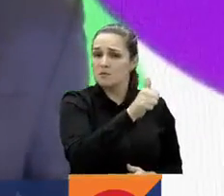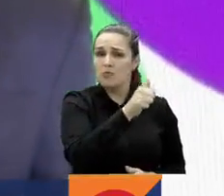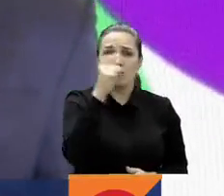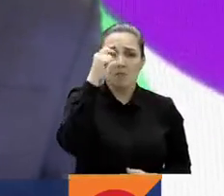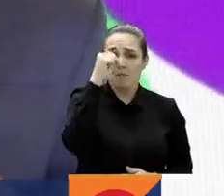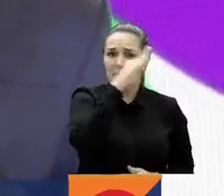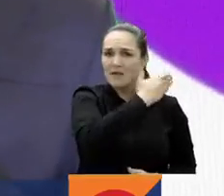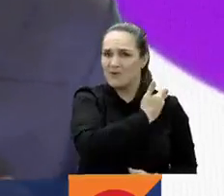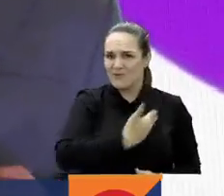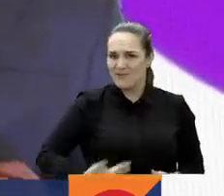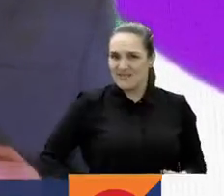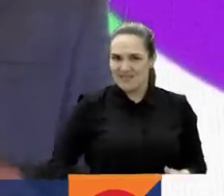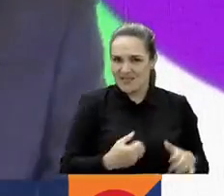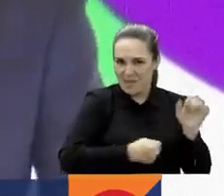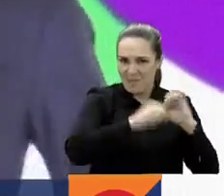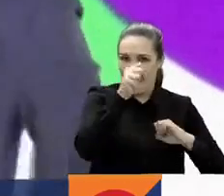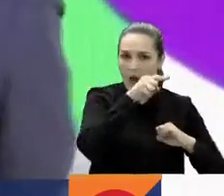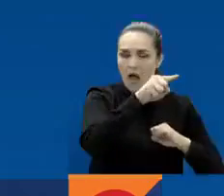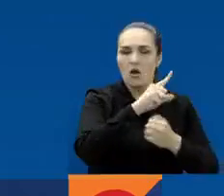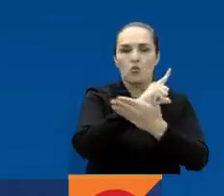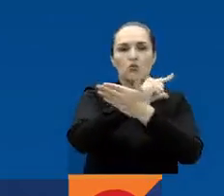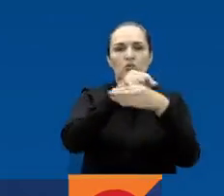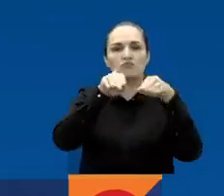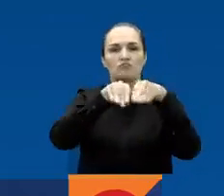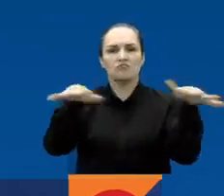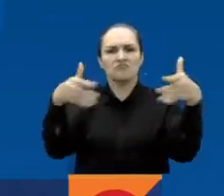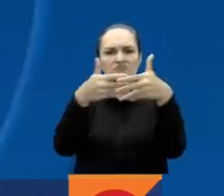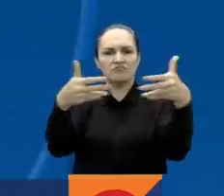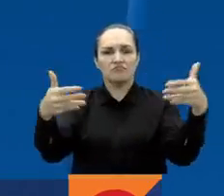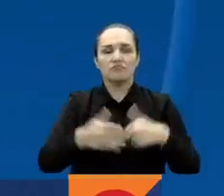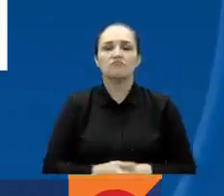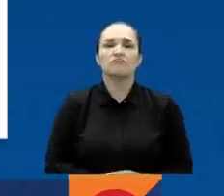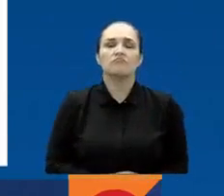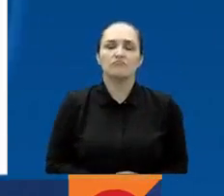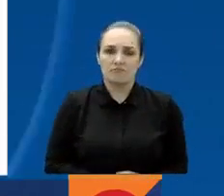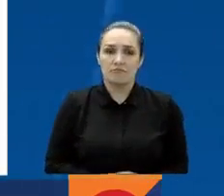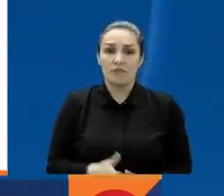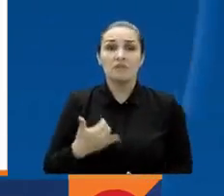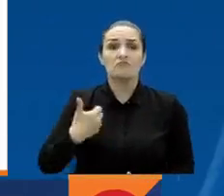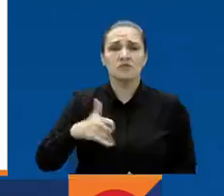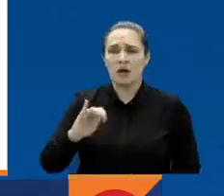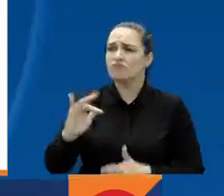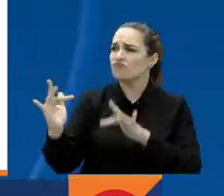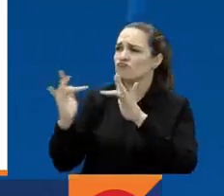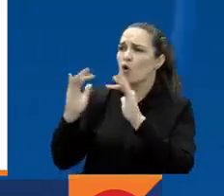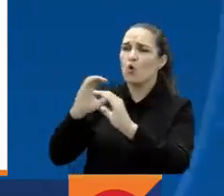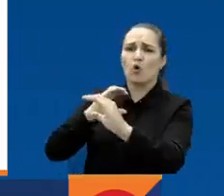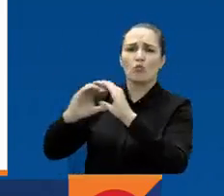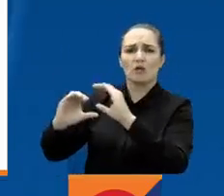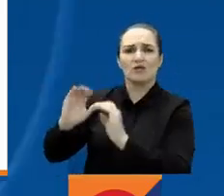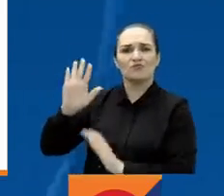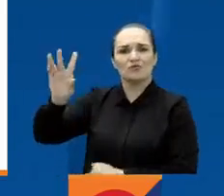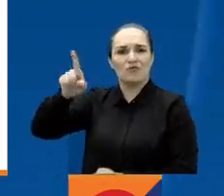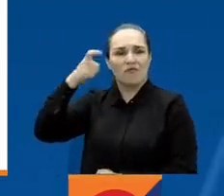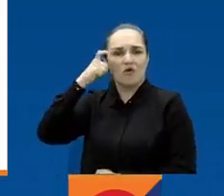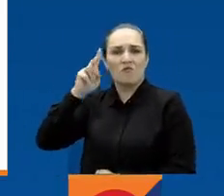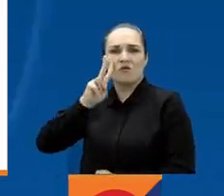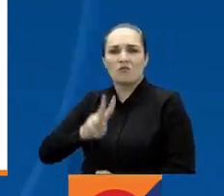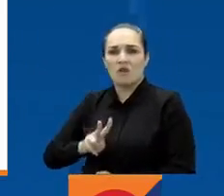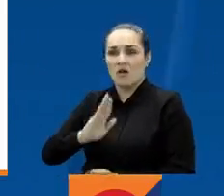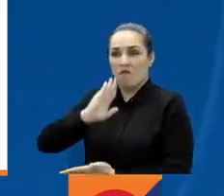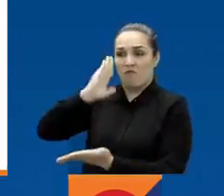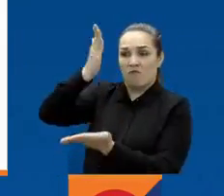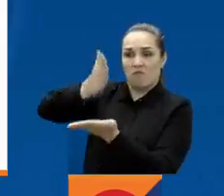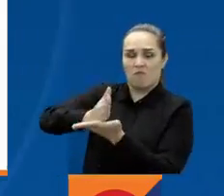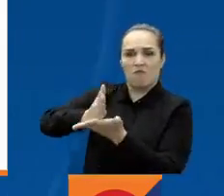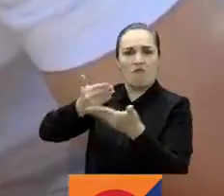electo, Gustavo Petro, a través de su cuenta de Twitter. Me he comunicado con el gobierno venezolano para abrir las fronteras y restablecer el pleno ejercicio de los